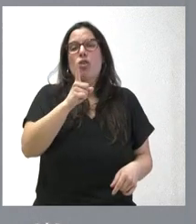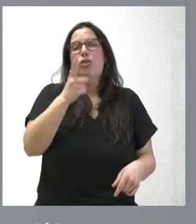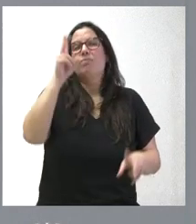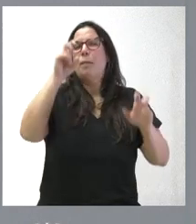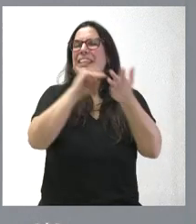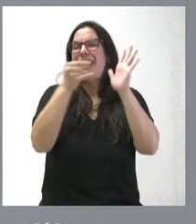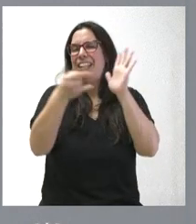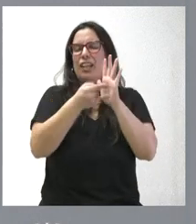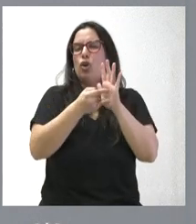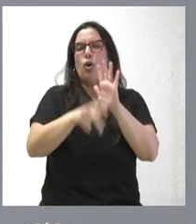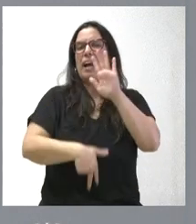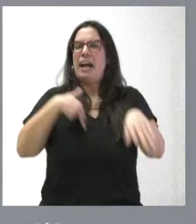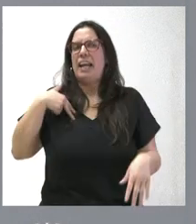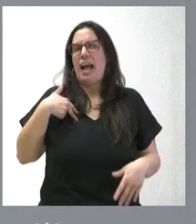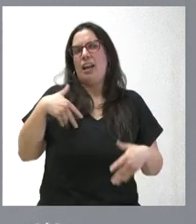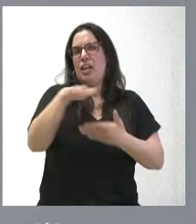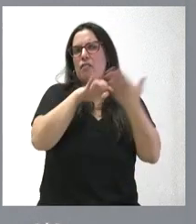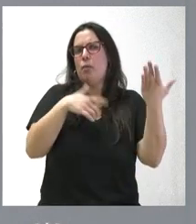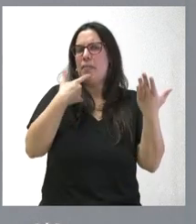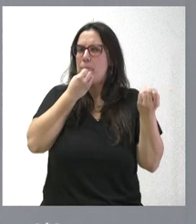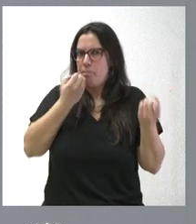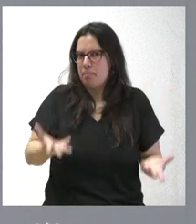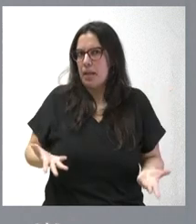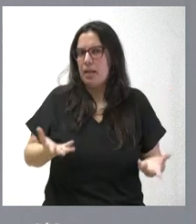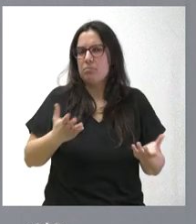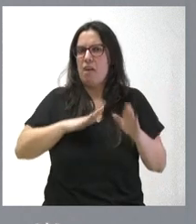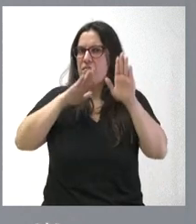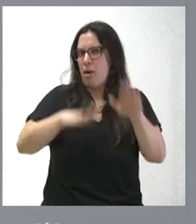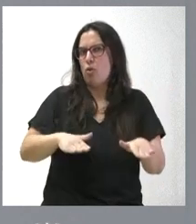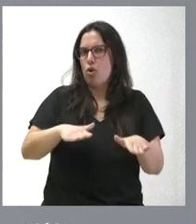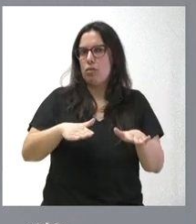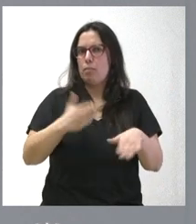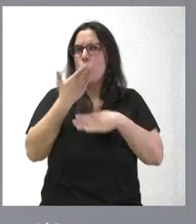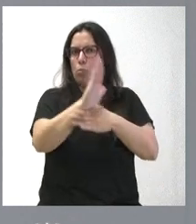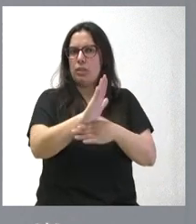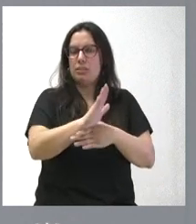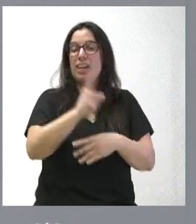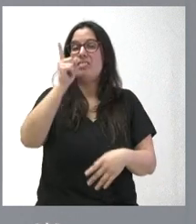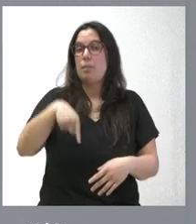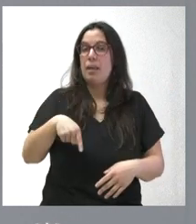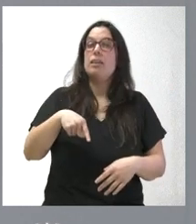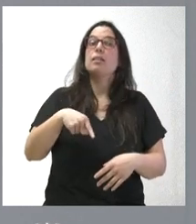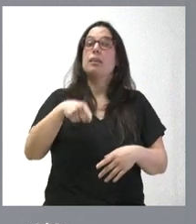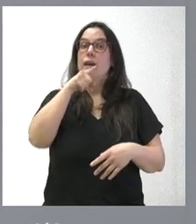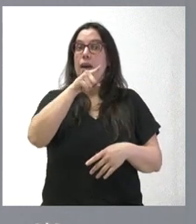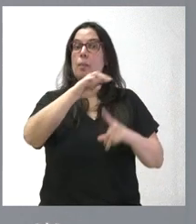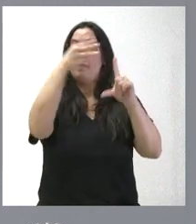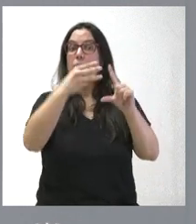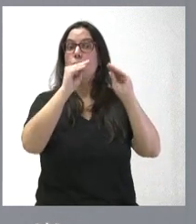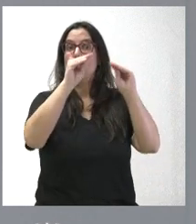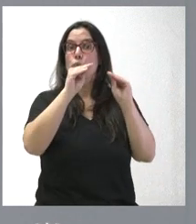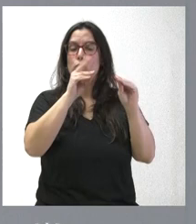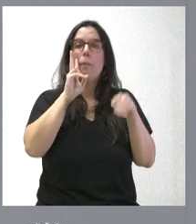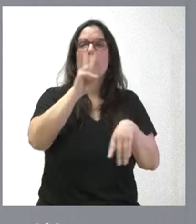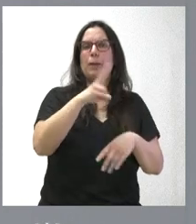general, era un informe bastante favorable. El CES también cuelga de su página web tanto el proyecto de ley que